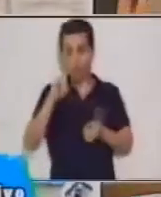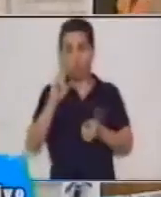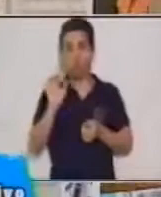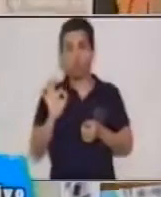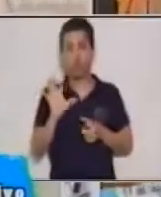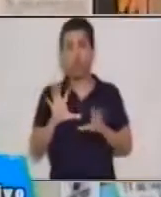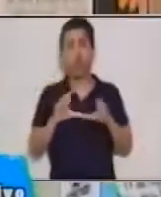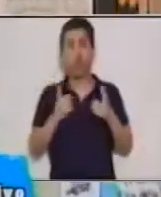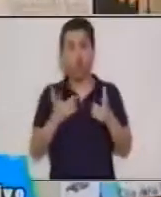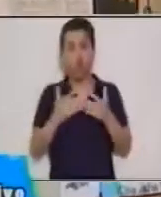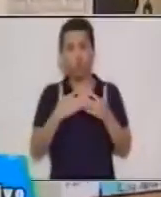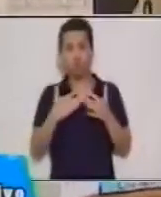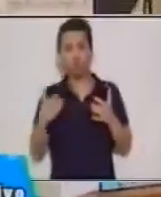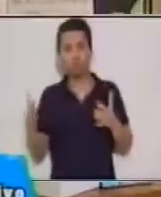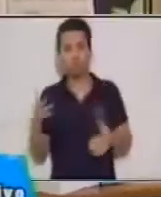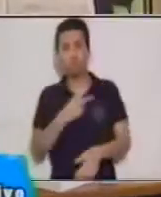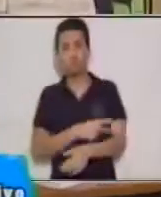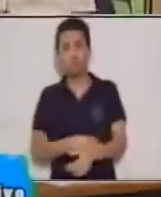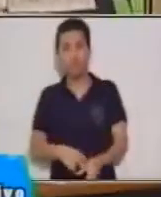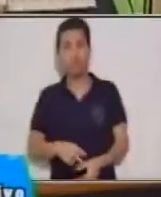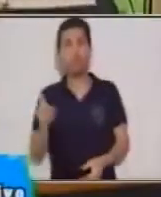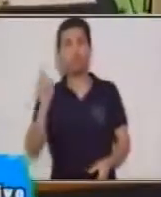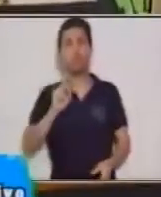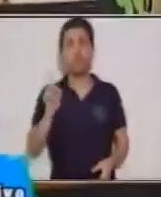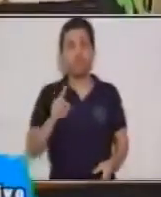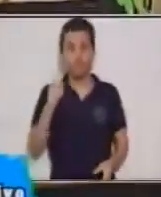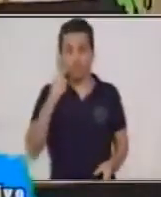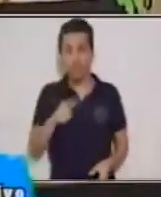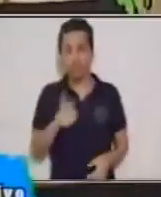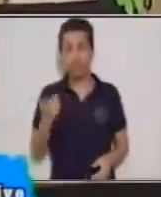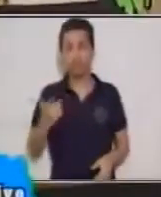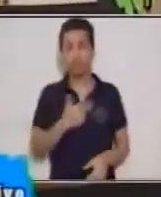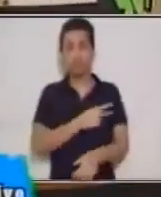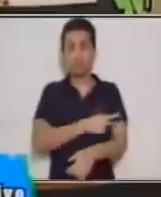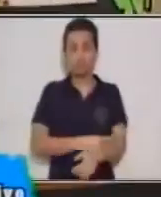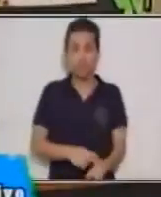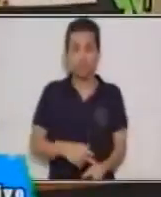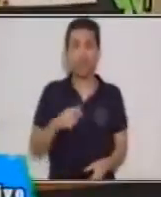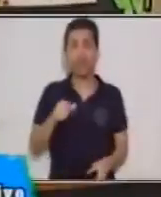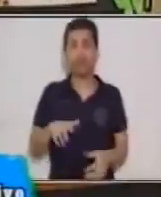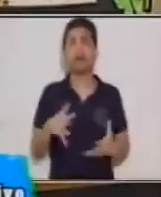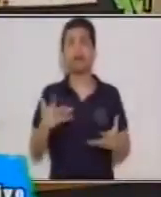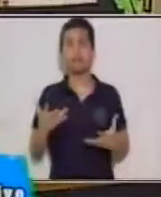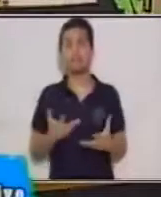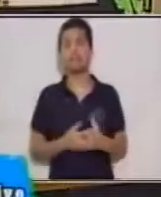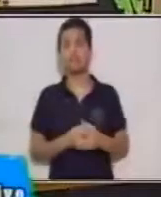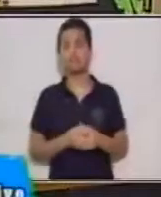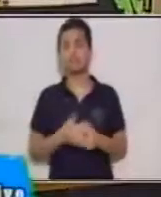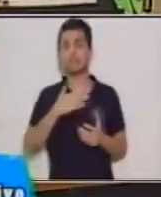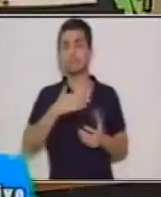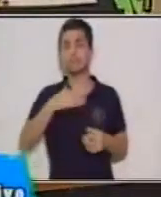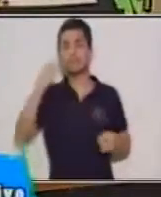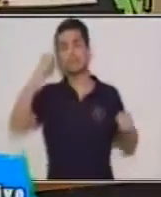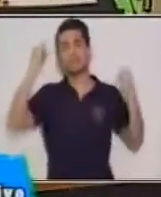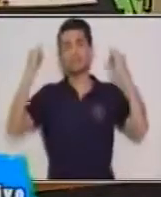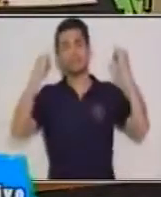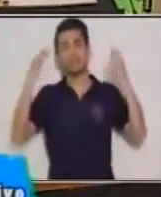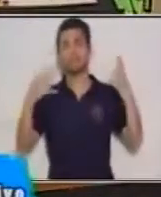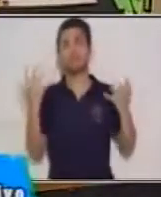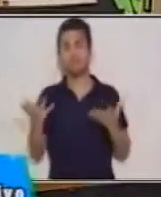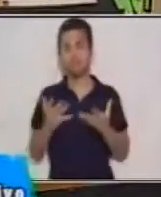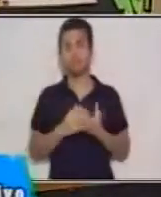nosotros estamos empleando esta historia, que es producto de nuestra imaginación.